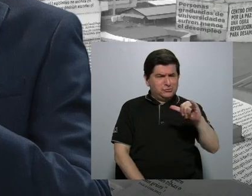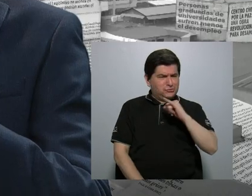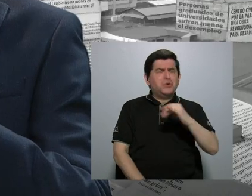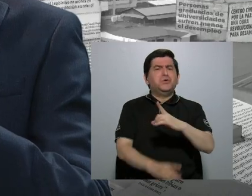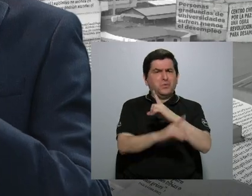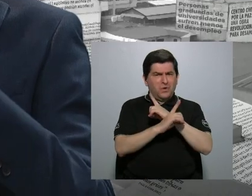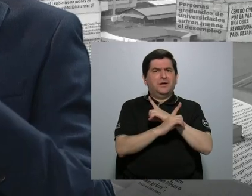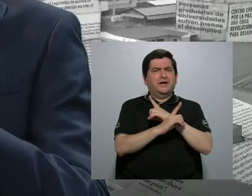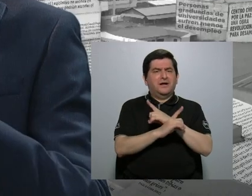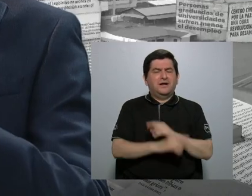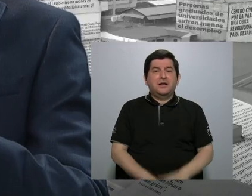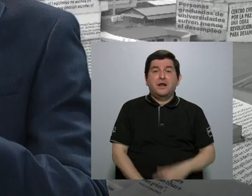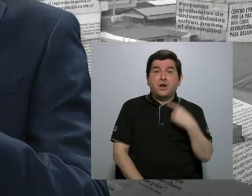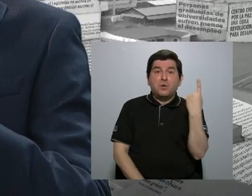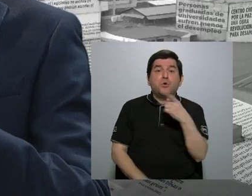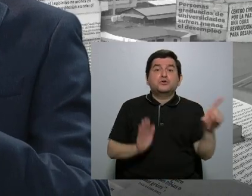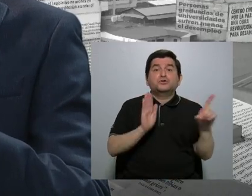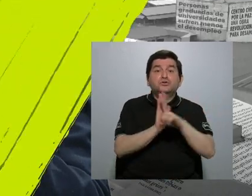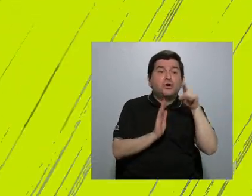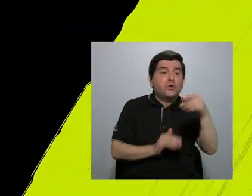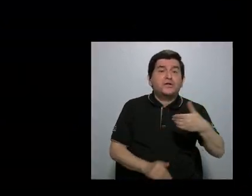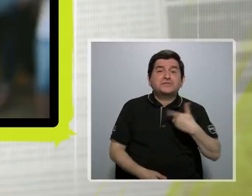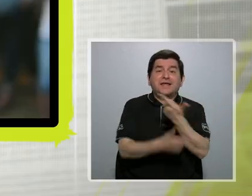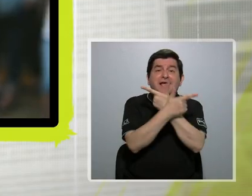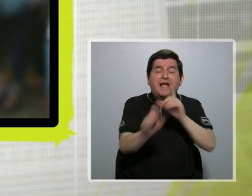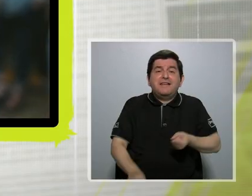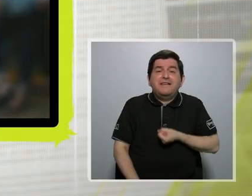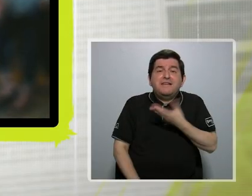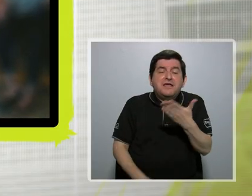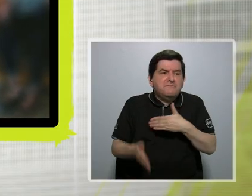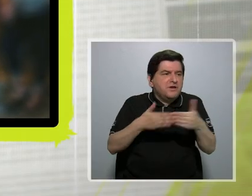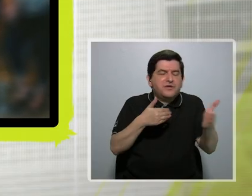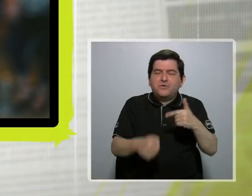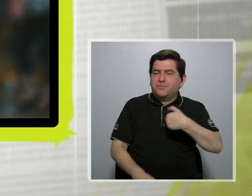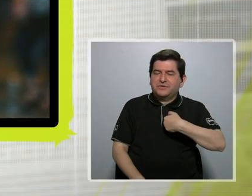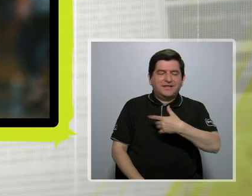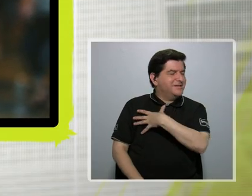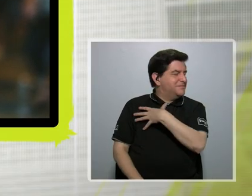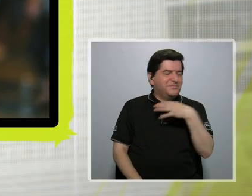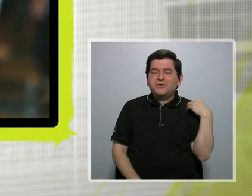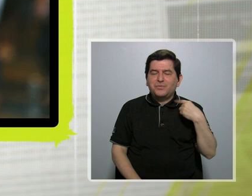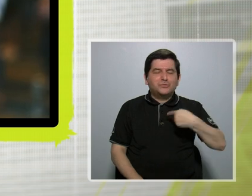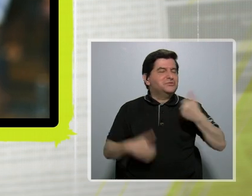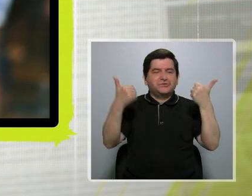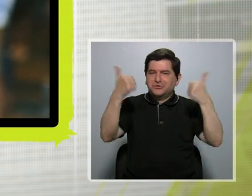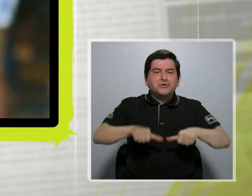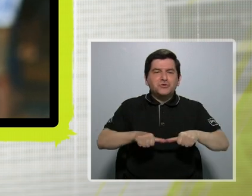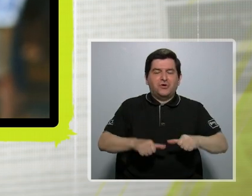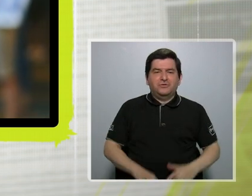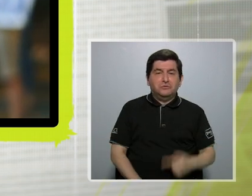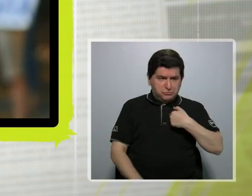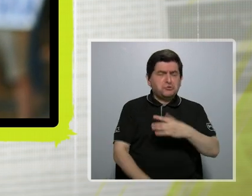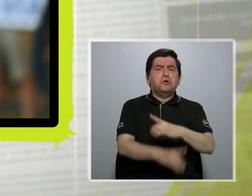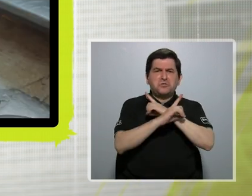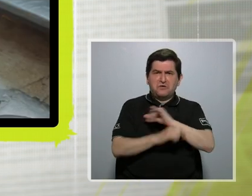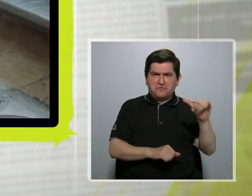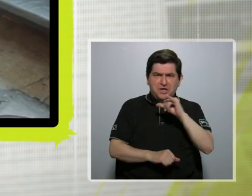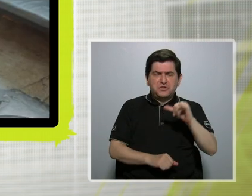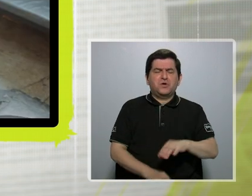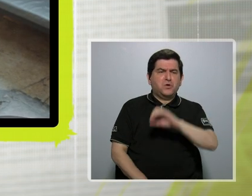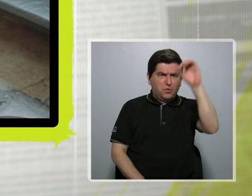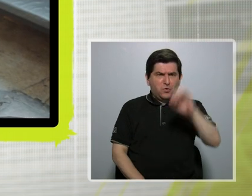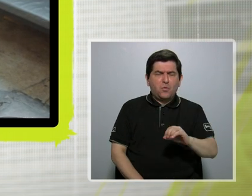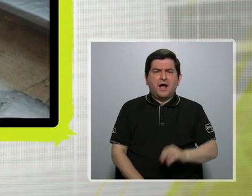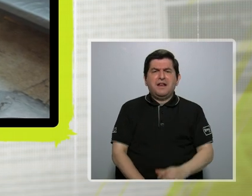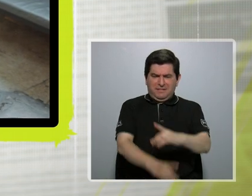defendería por el solo derecho a que ellos tengan su libertad de expresión, aunque a no me guste y no esté de acuerdo. Los defiendo en la misma proporción que